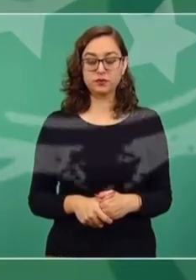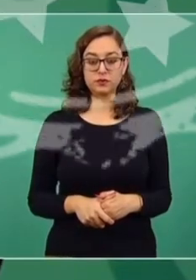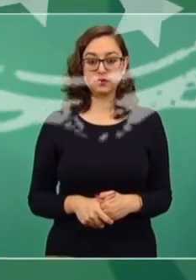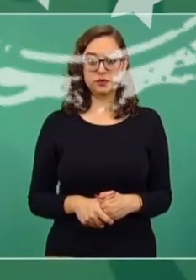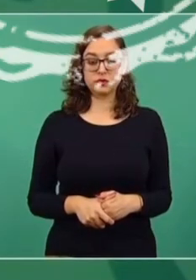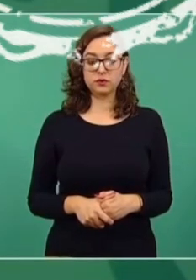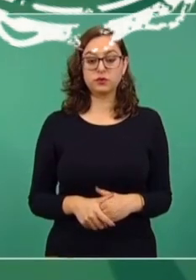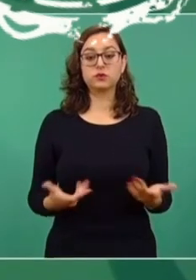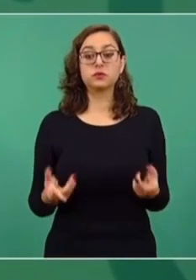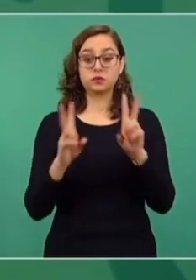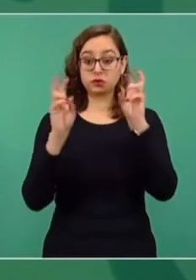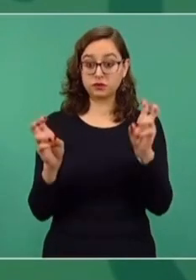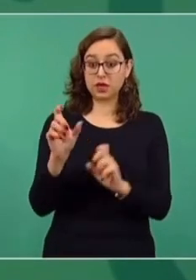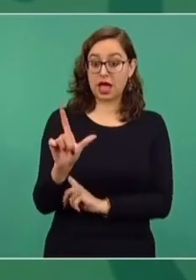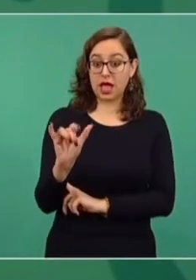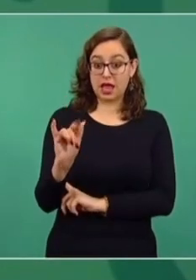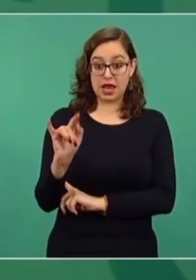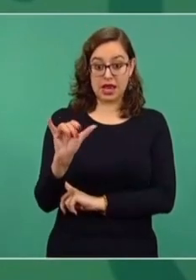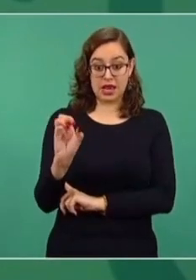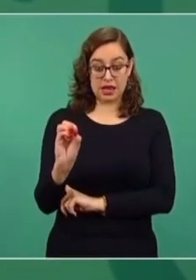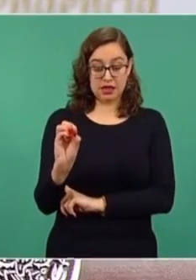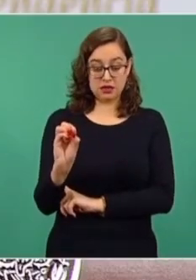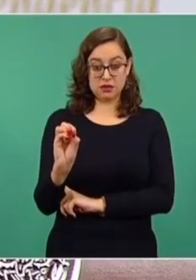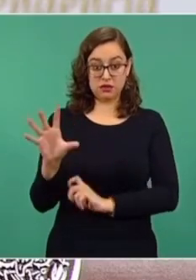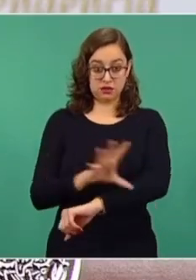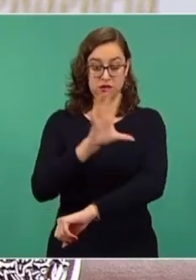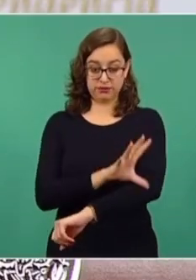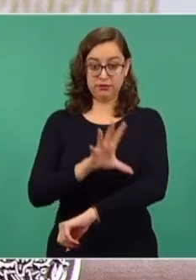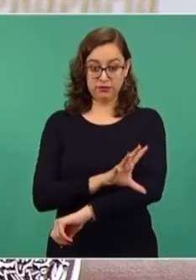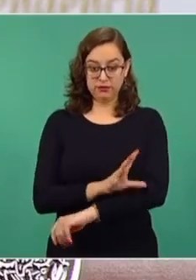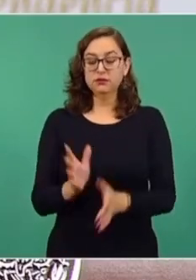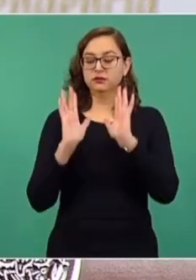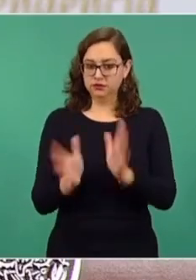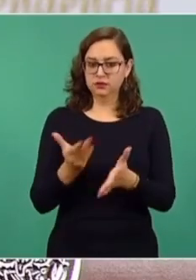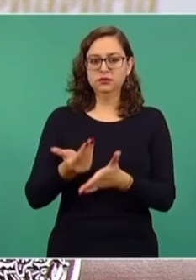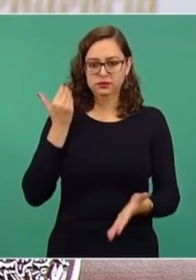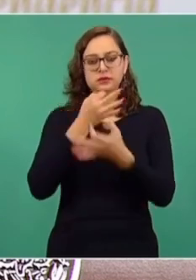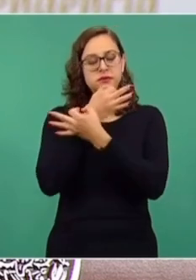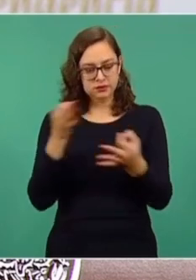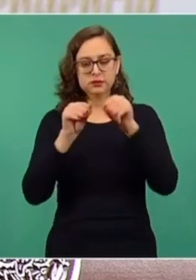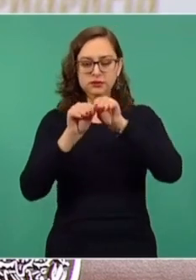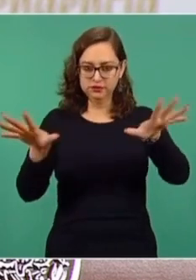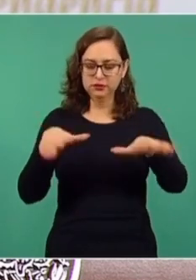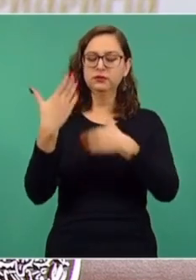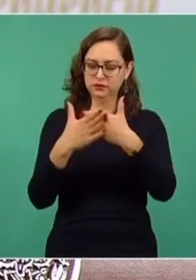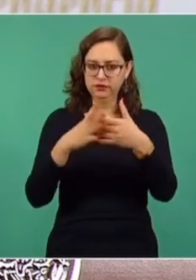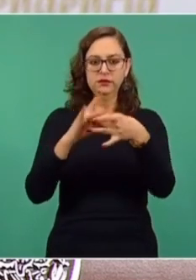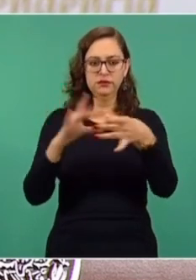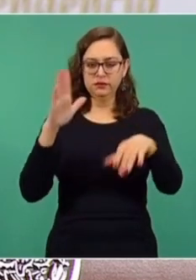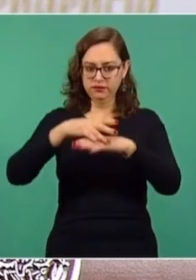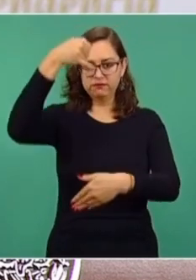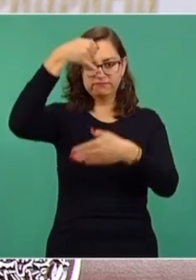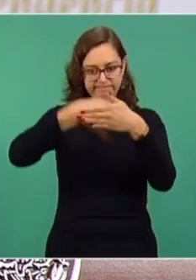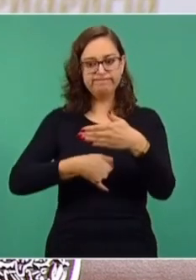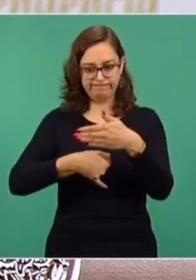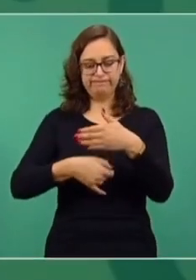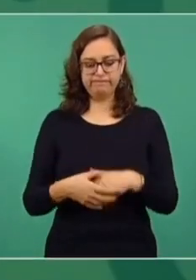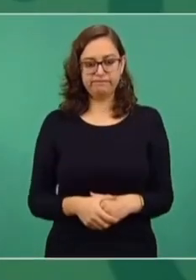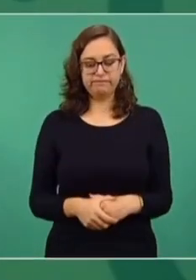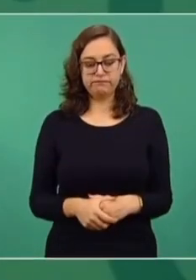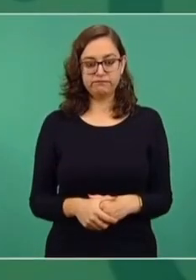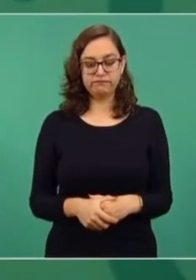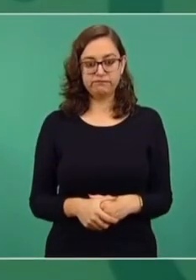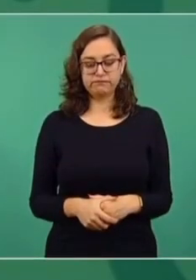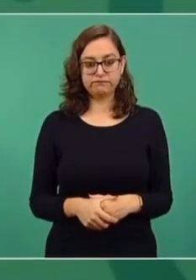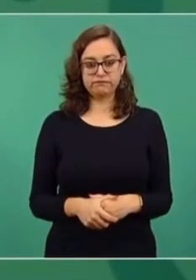El litio ya se dio a conocer y se va a profundizar de que se está